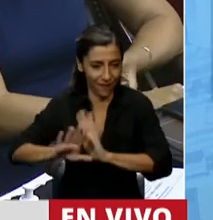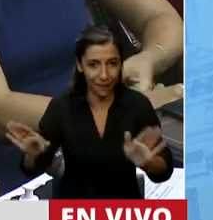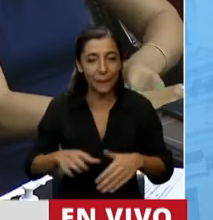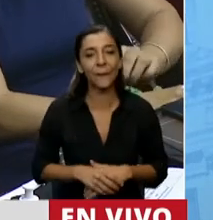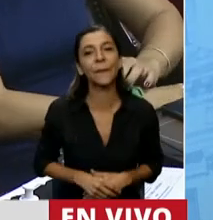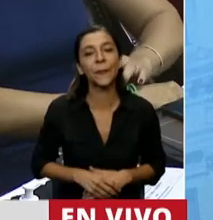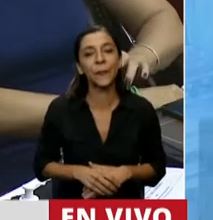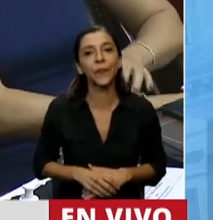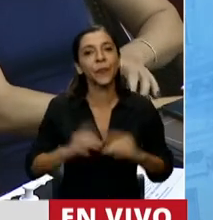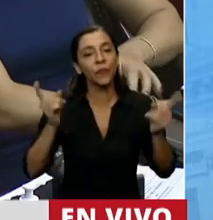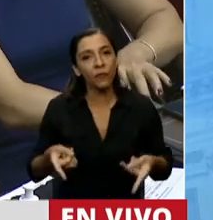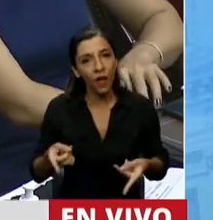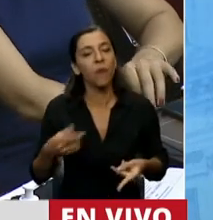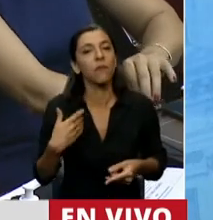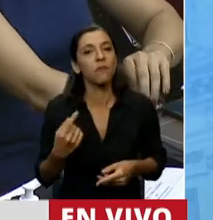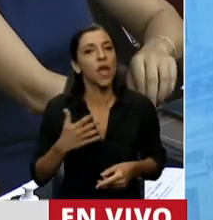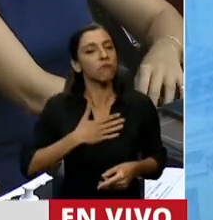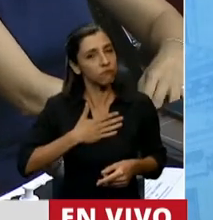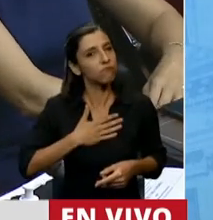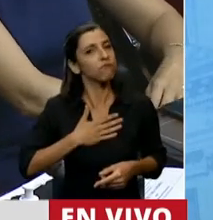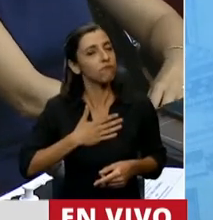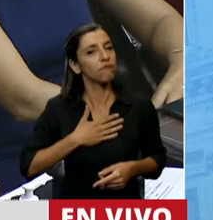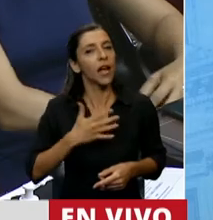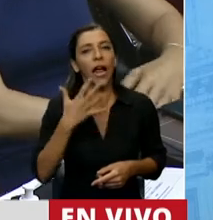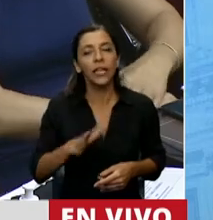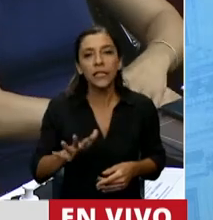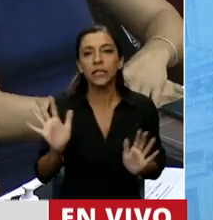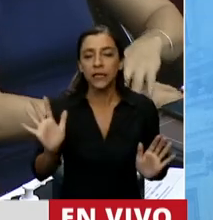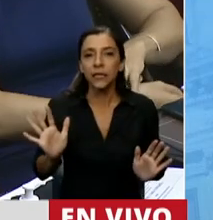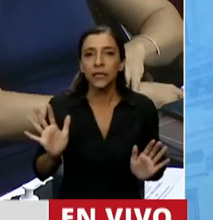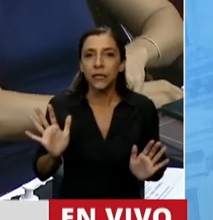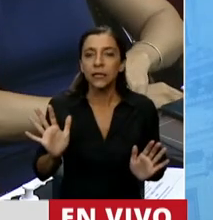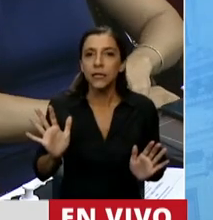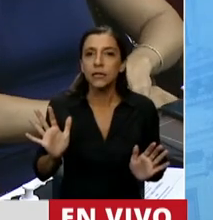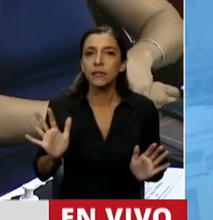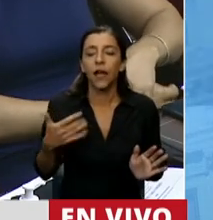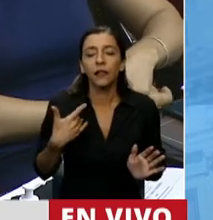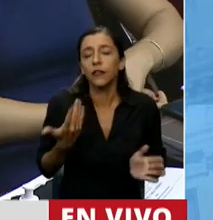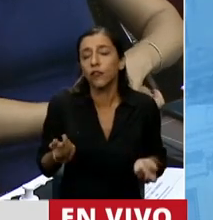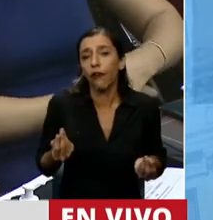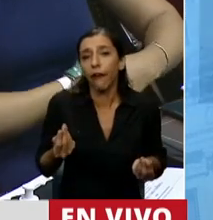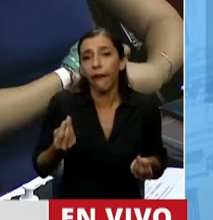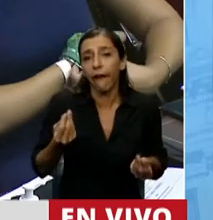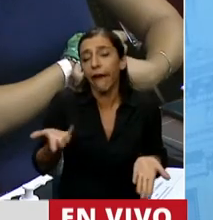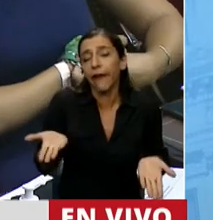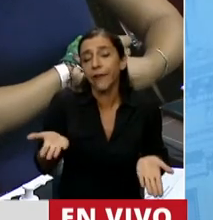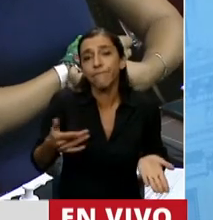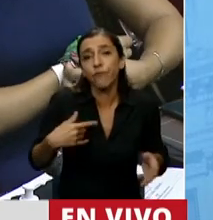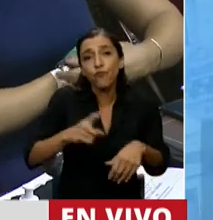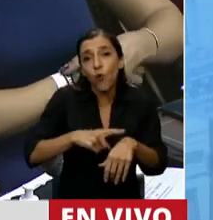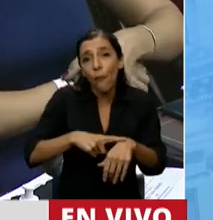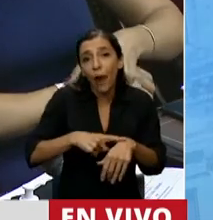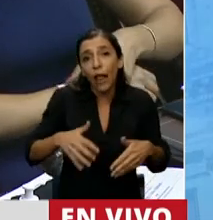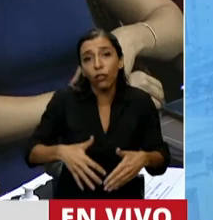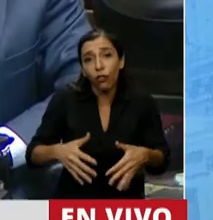Asimismo, consagro oportunamente entender por niño a todo ser humano desde el momento de la concepción